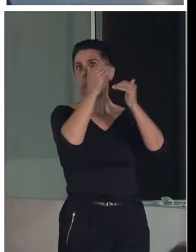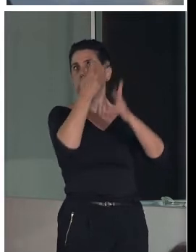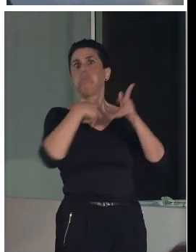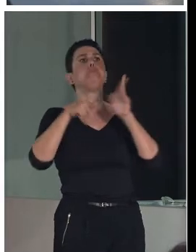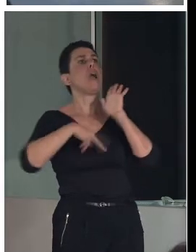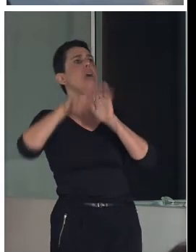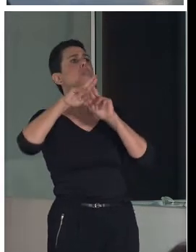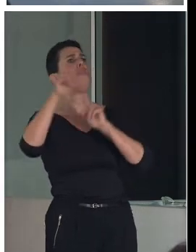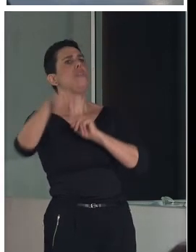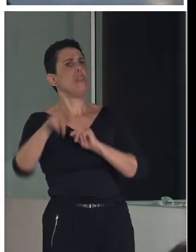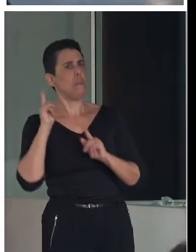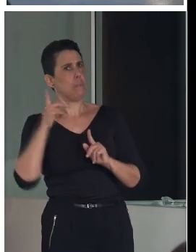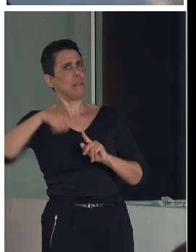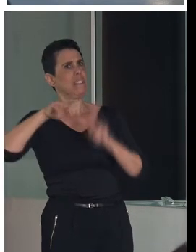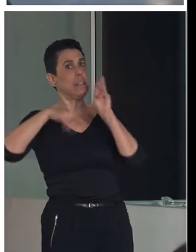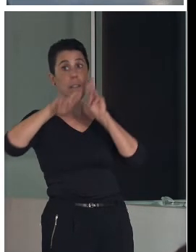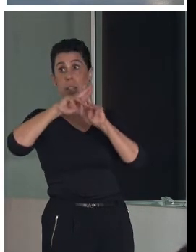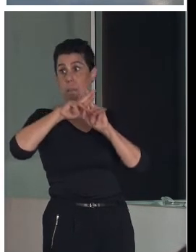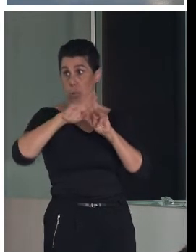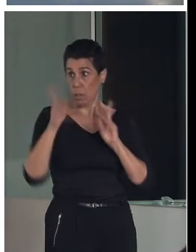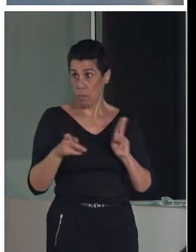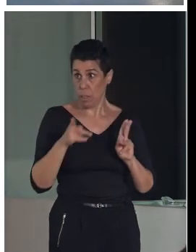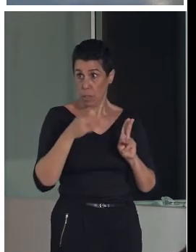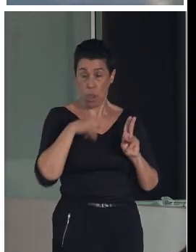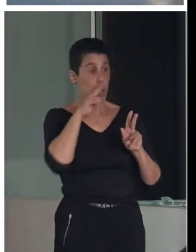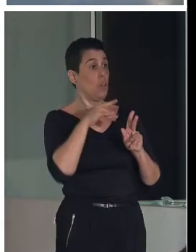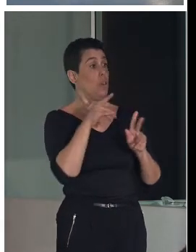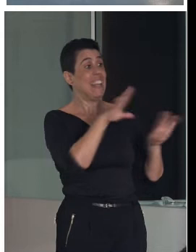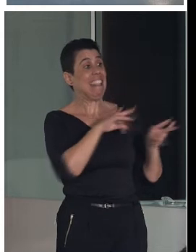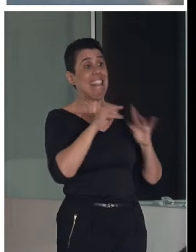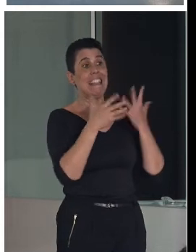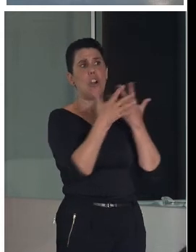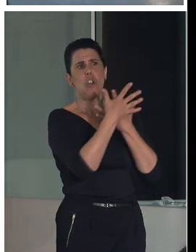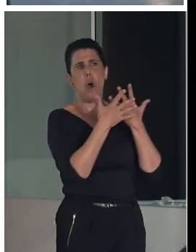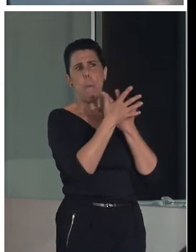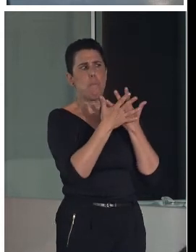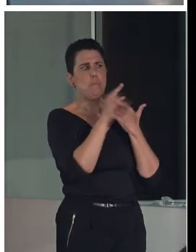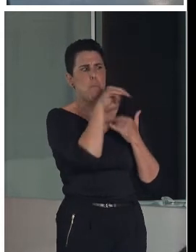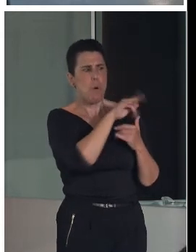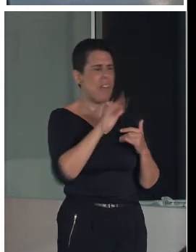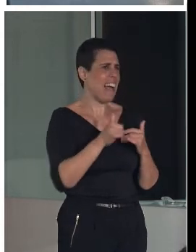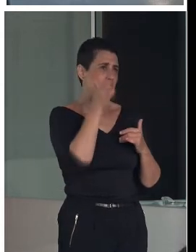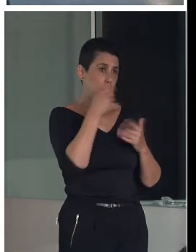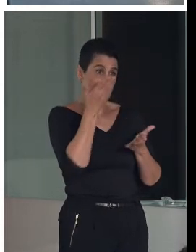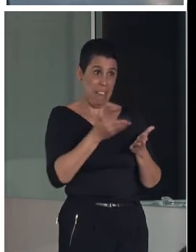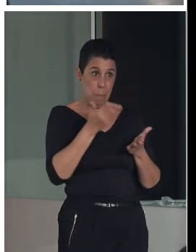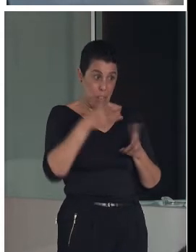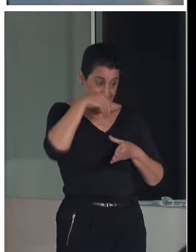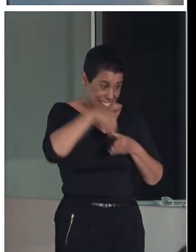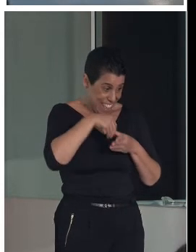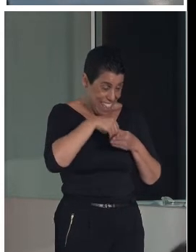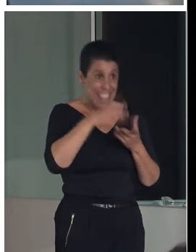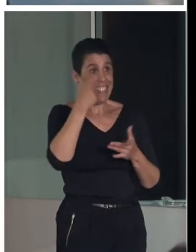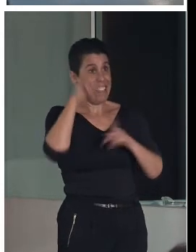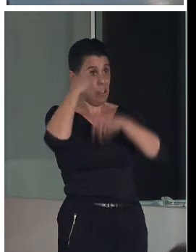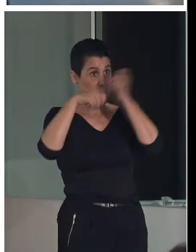el Mudéjar es una de las identidades más importantes de la provincia de Zaragoza. Tenemos, Gonzalo Borràs decía que